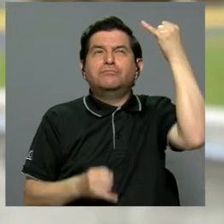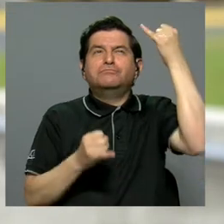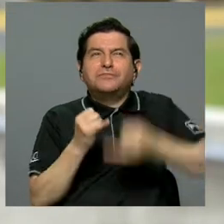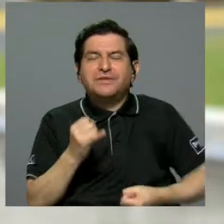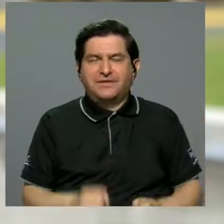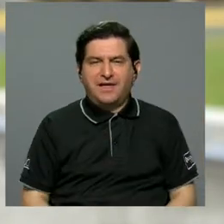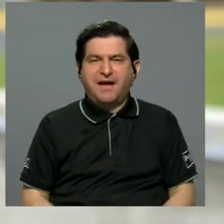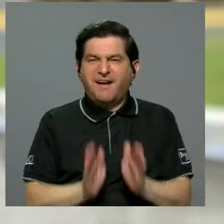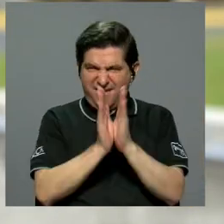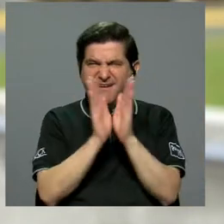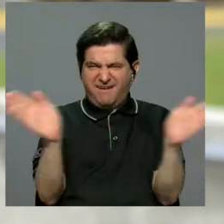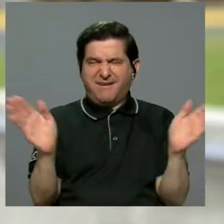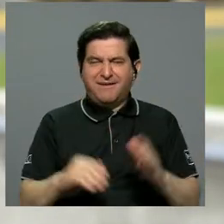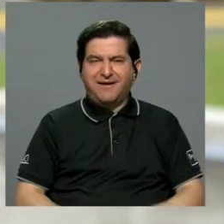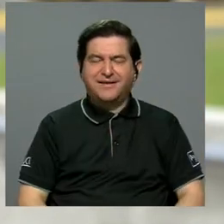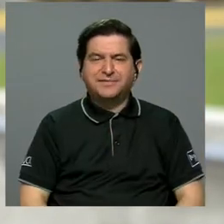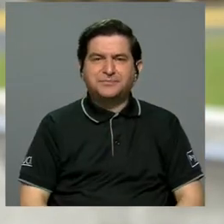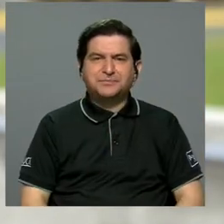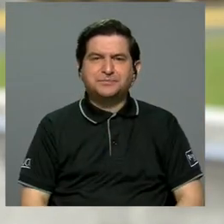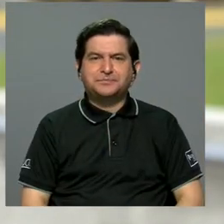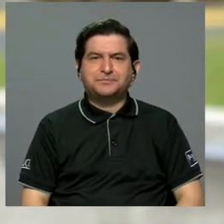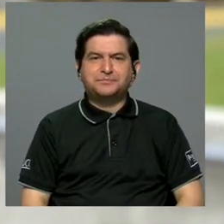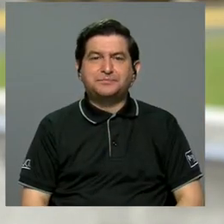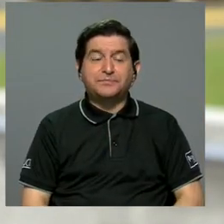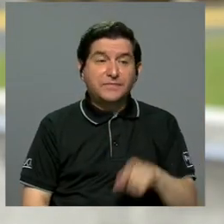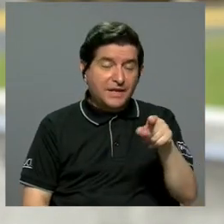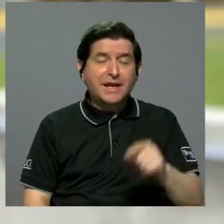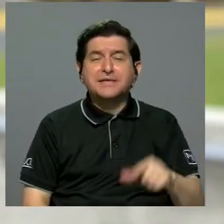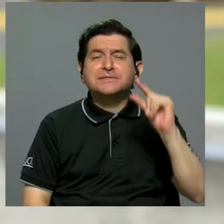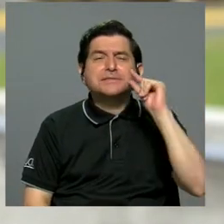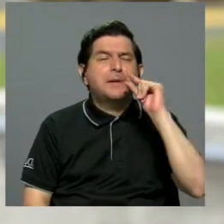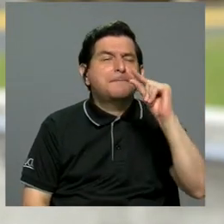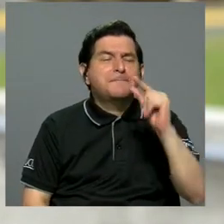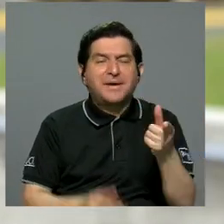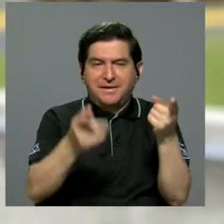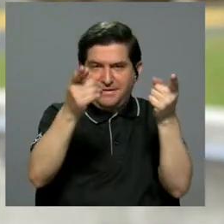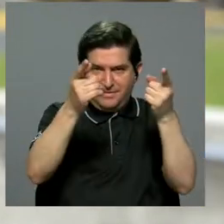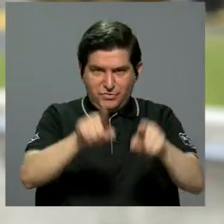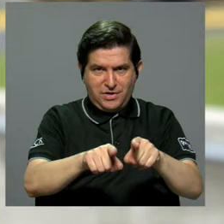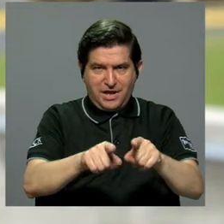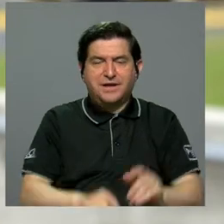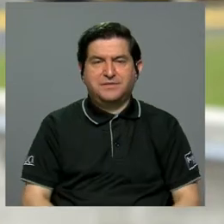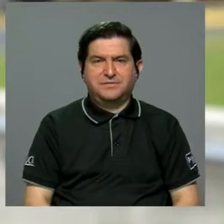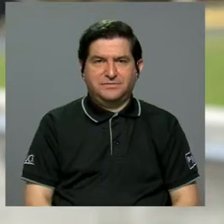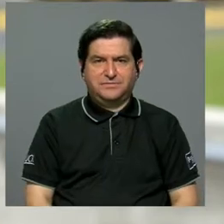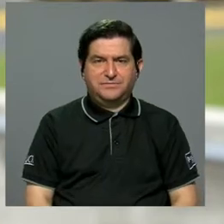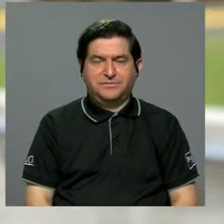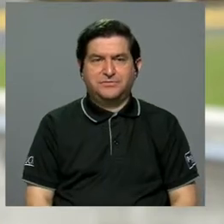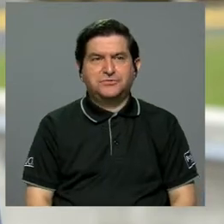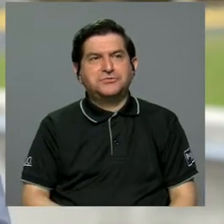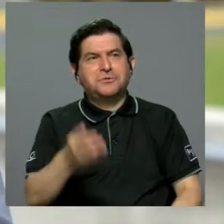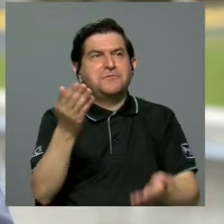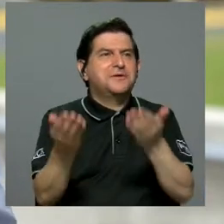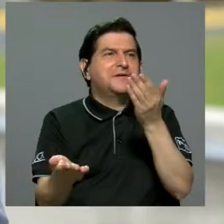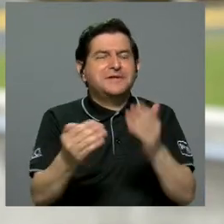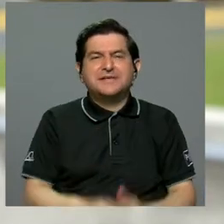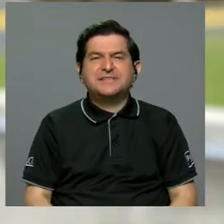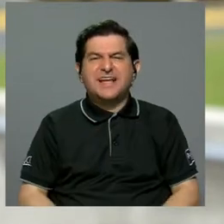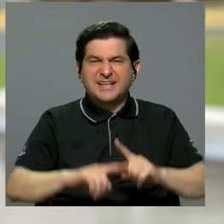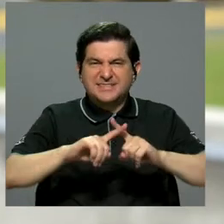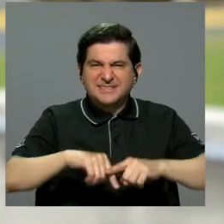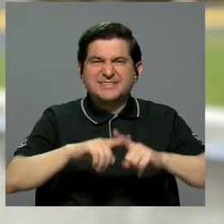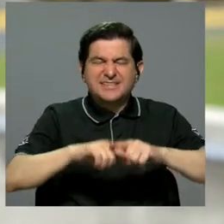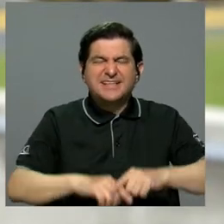yo saco, en términos generales, es que este es un pequeñísimo caso de una